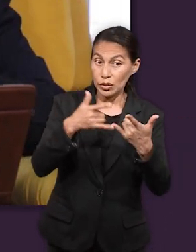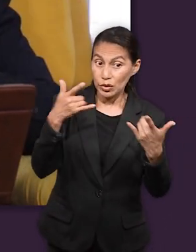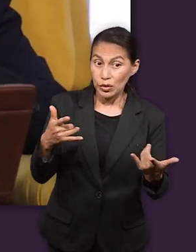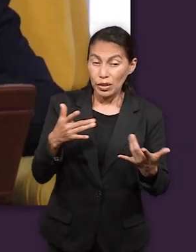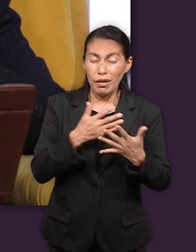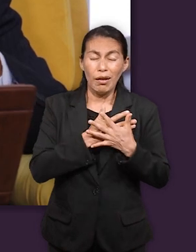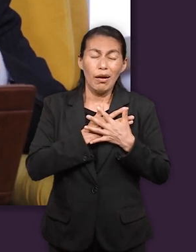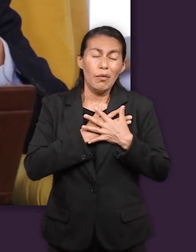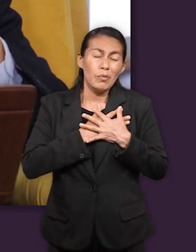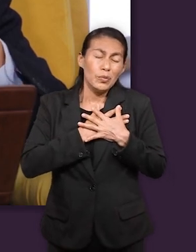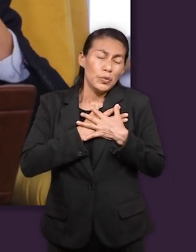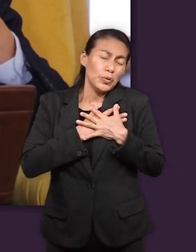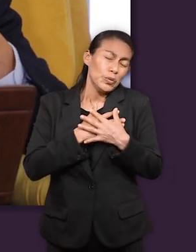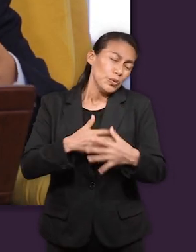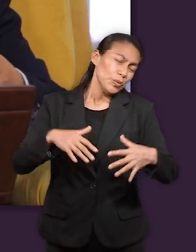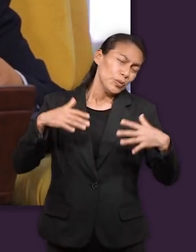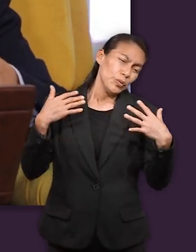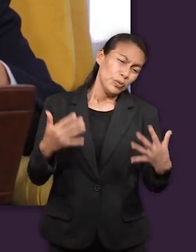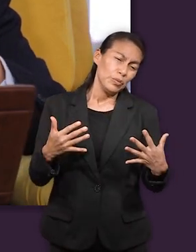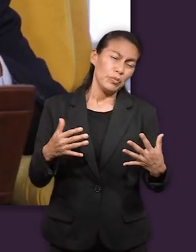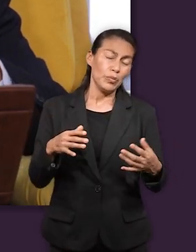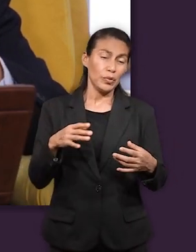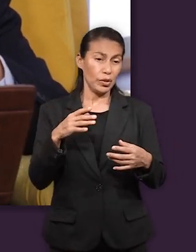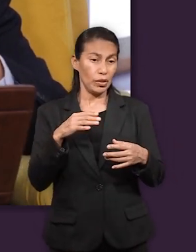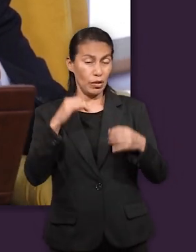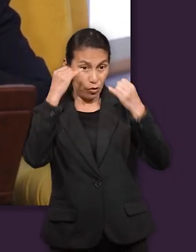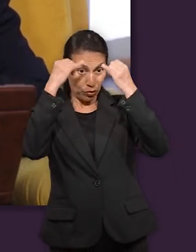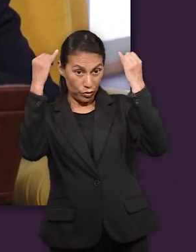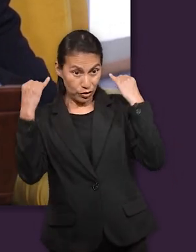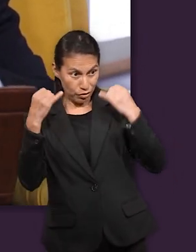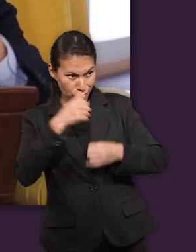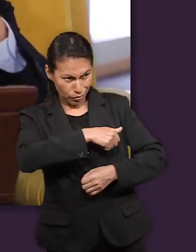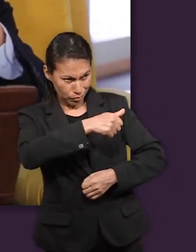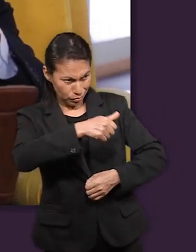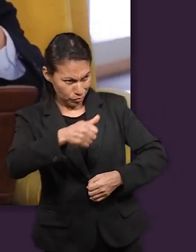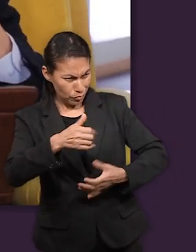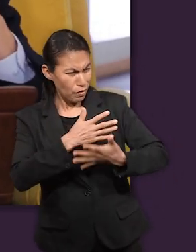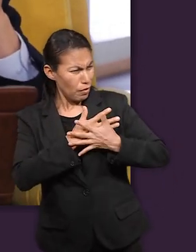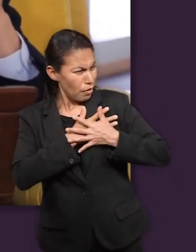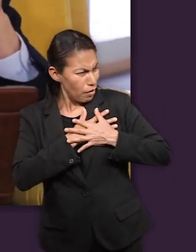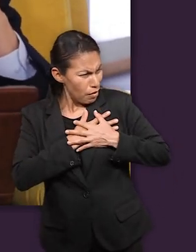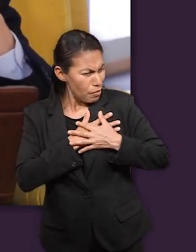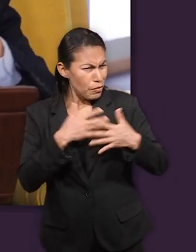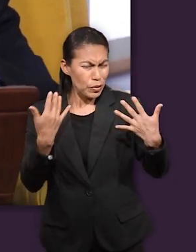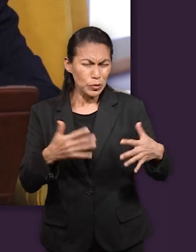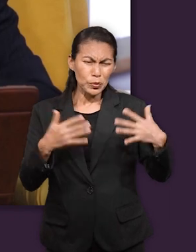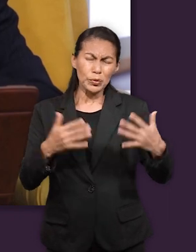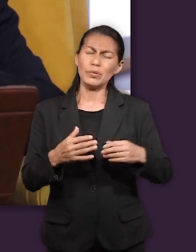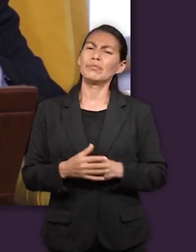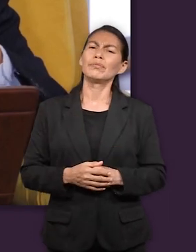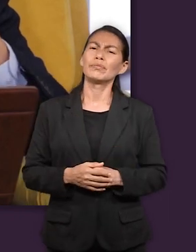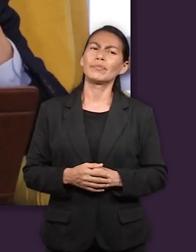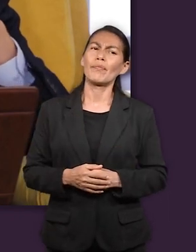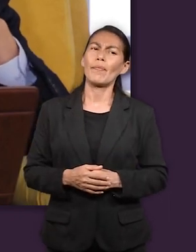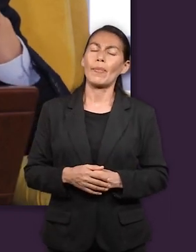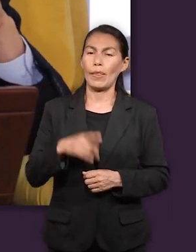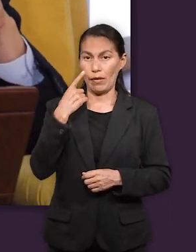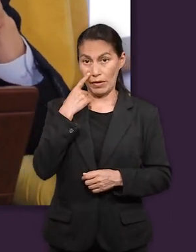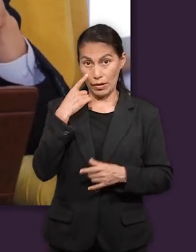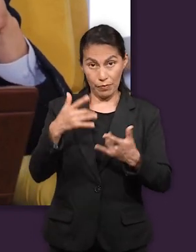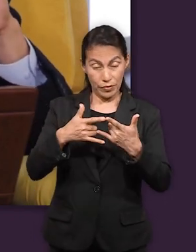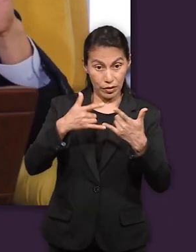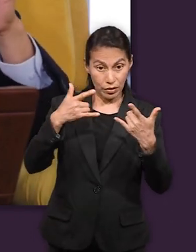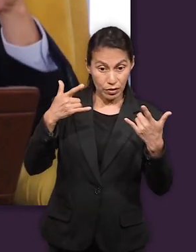donde nos menciona todo ese amor que vuelca José en cada uno de sus hermanos pero también si nosotros notamos bien la historia